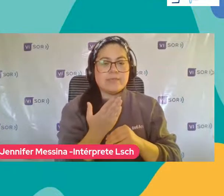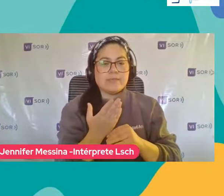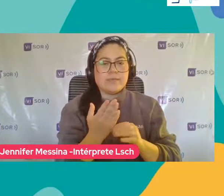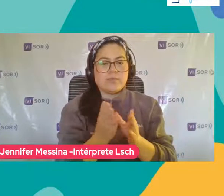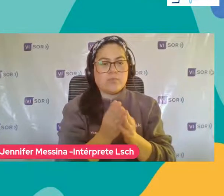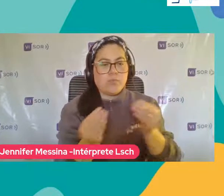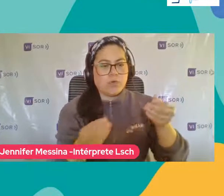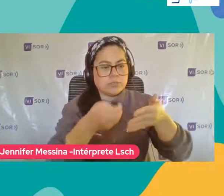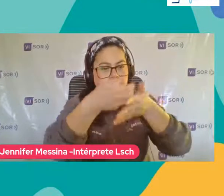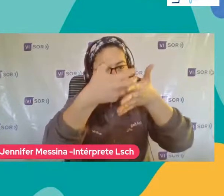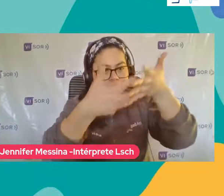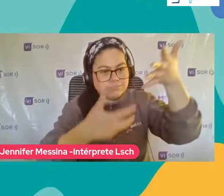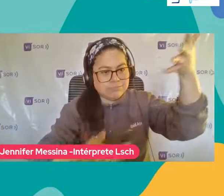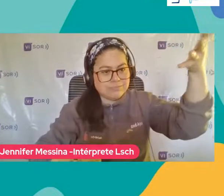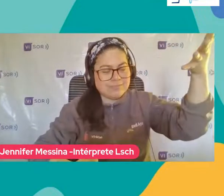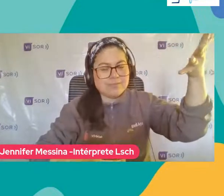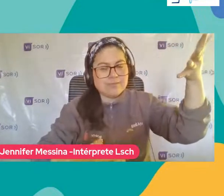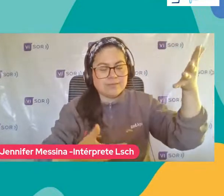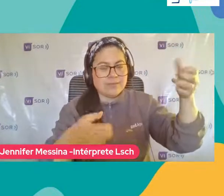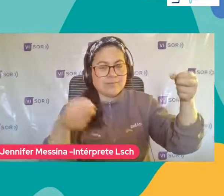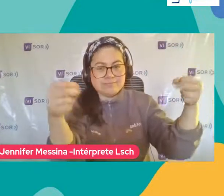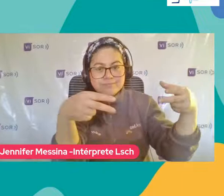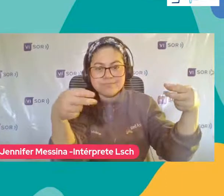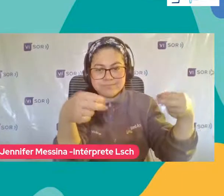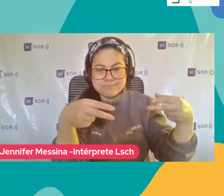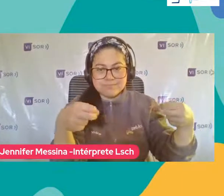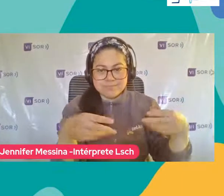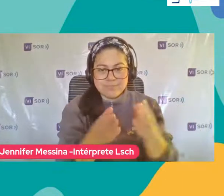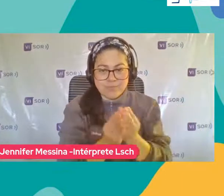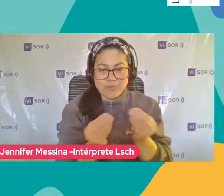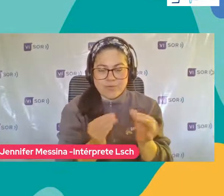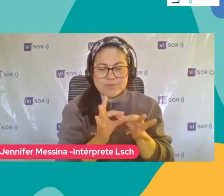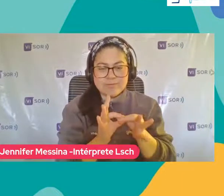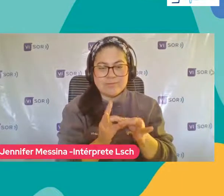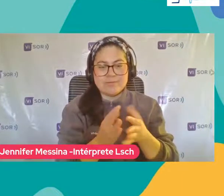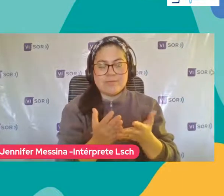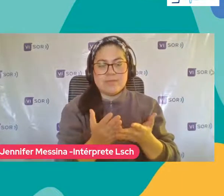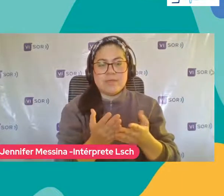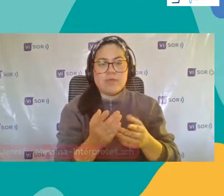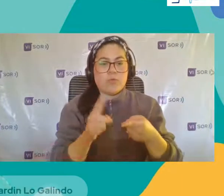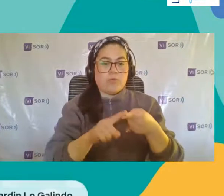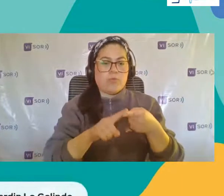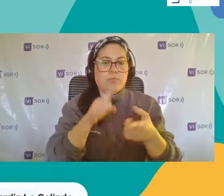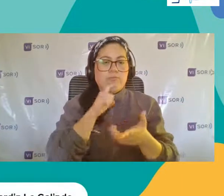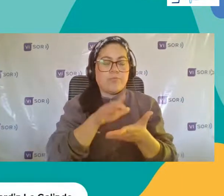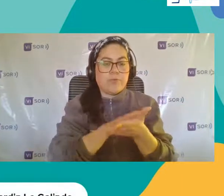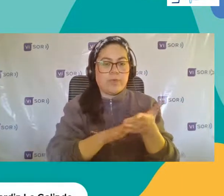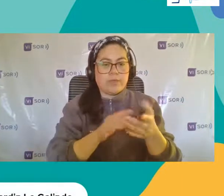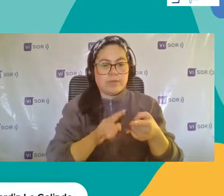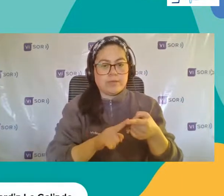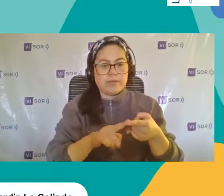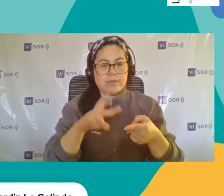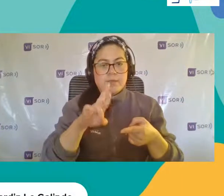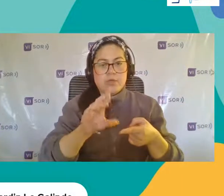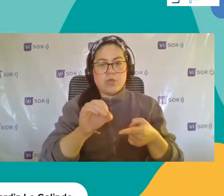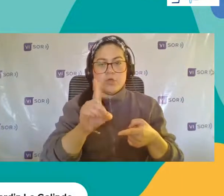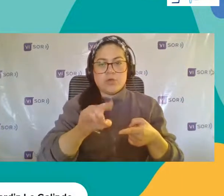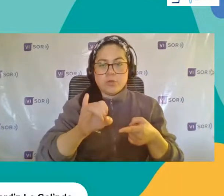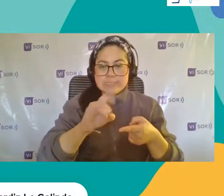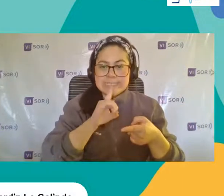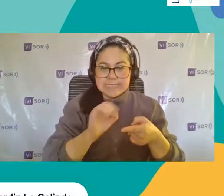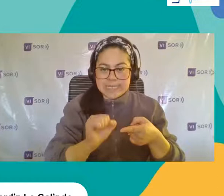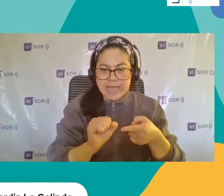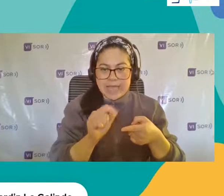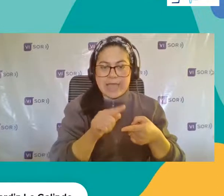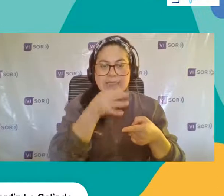mensajes Que nos han Ido llegando Como por ejemplo Es el caso De Rosita Plasencia Que